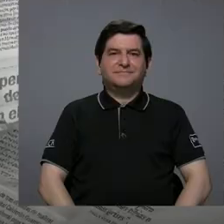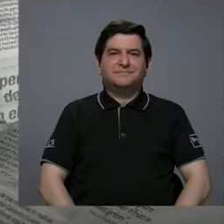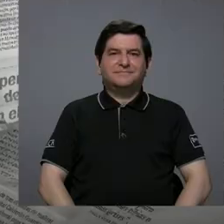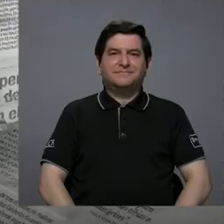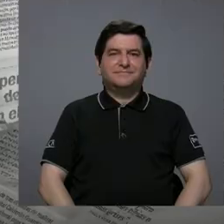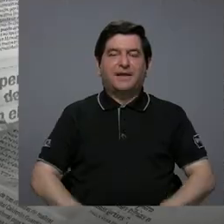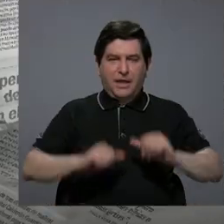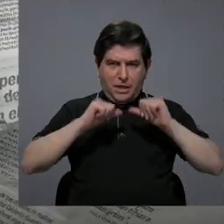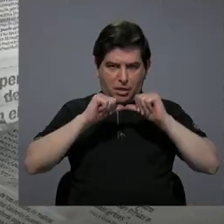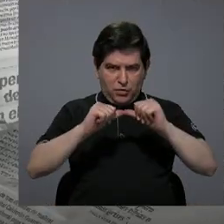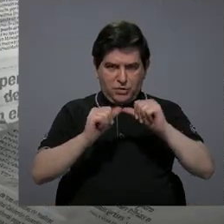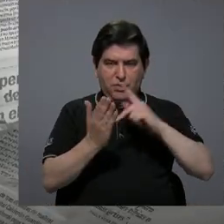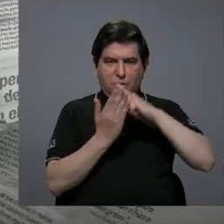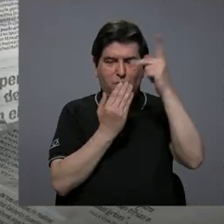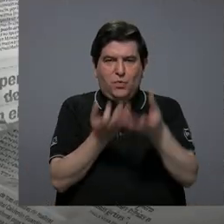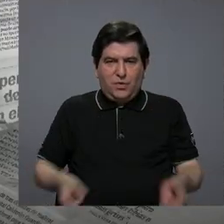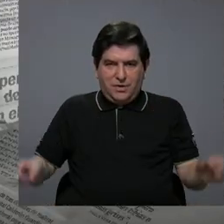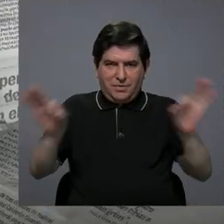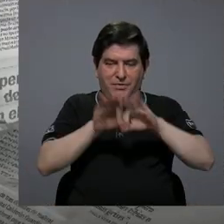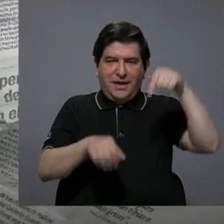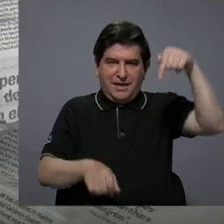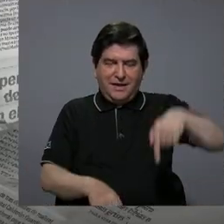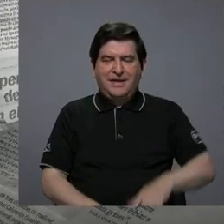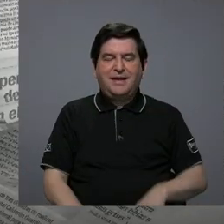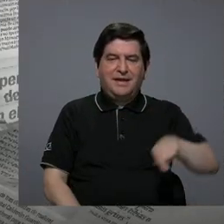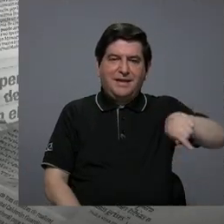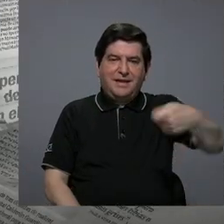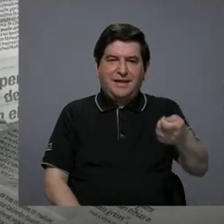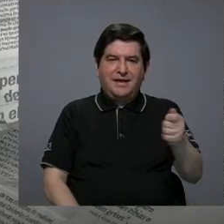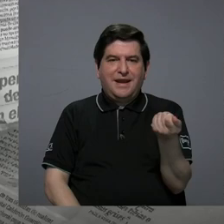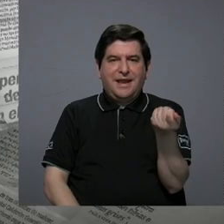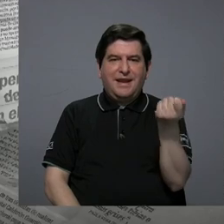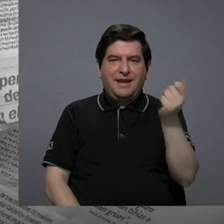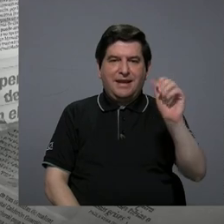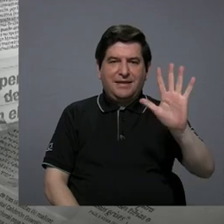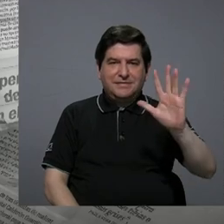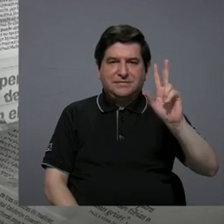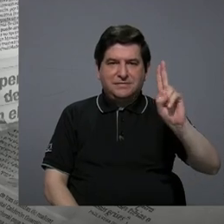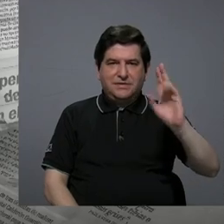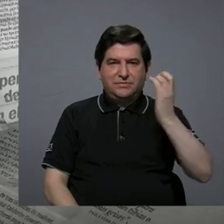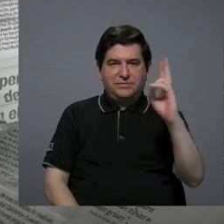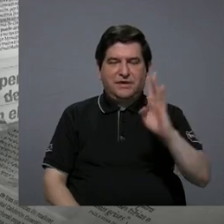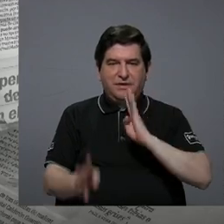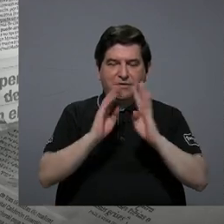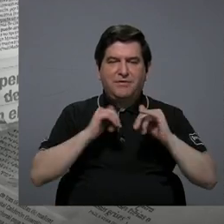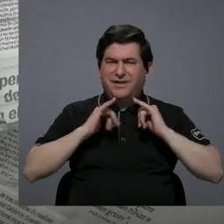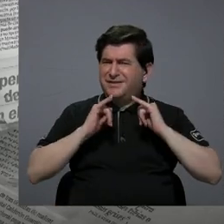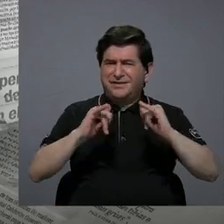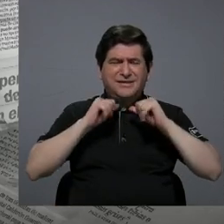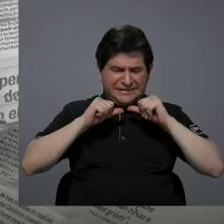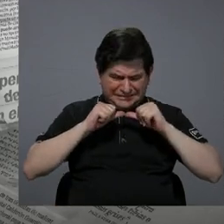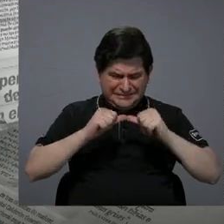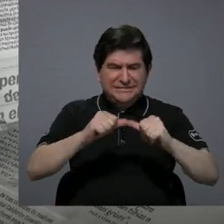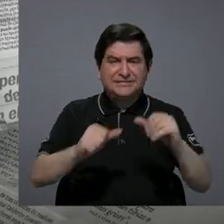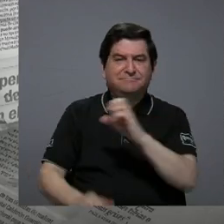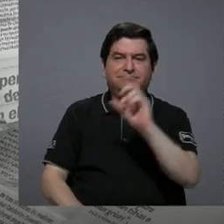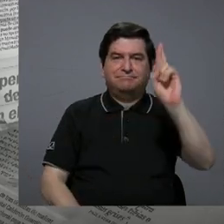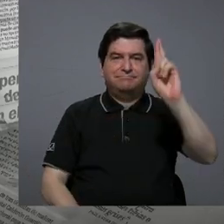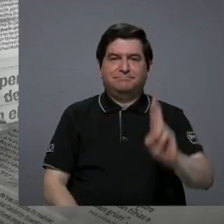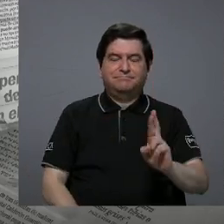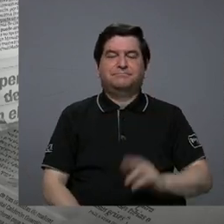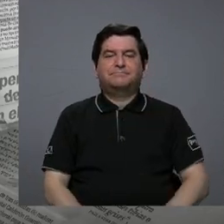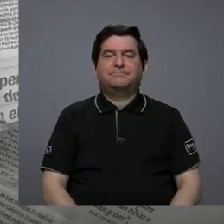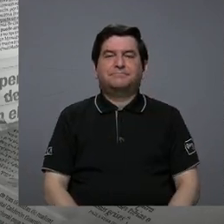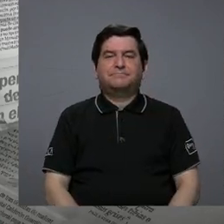estamos de regreso con lo que importa aquí en canal 15 UCR hablando sobre desigualdad persistente en Costa Rica